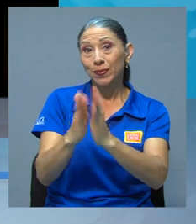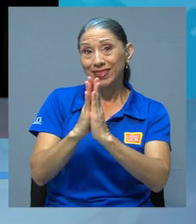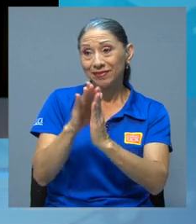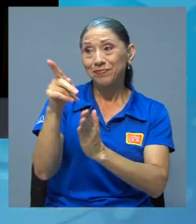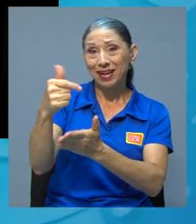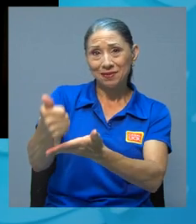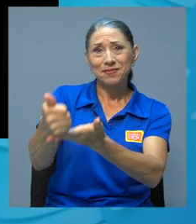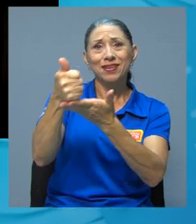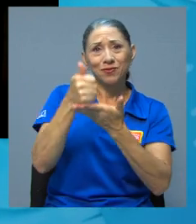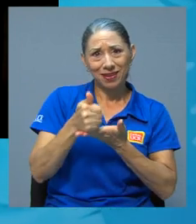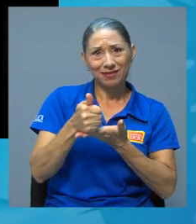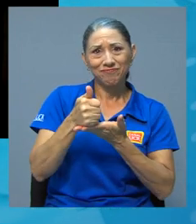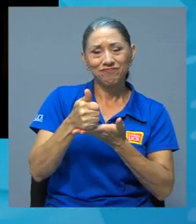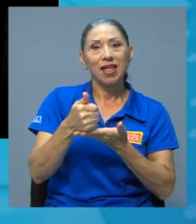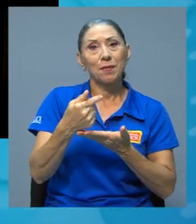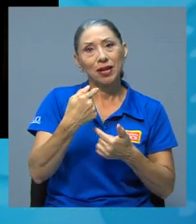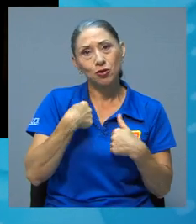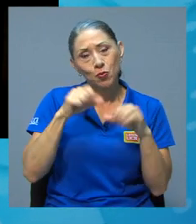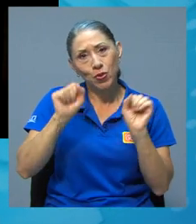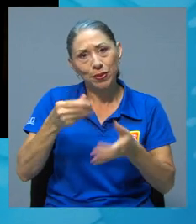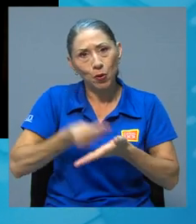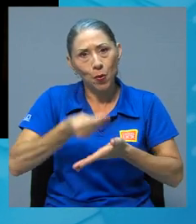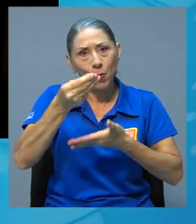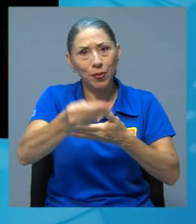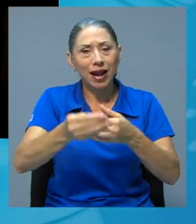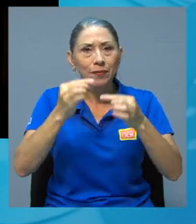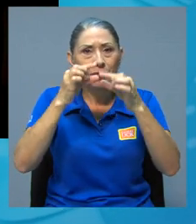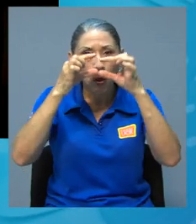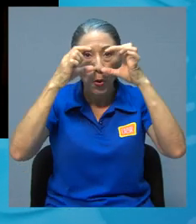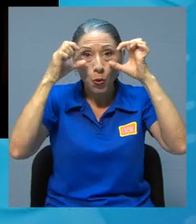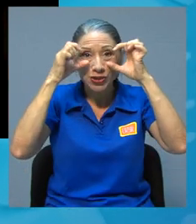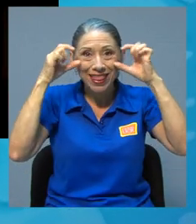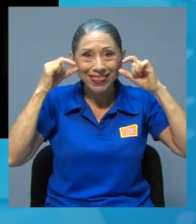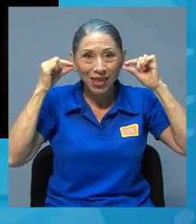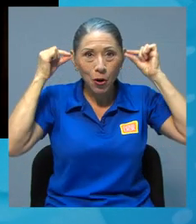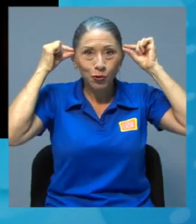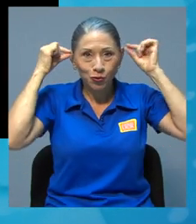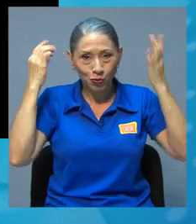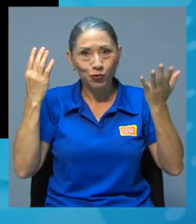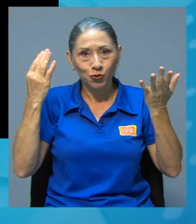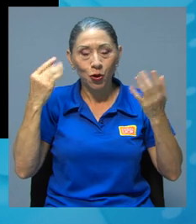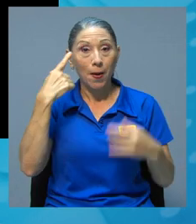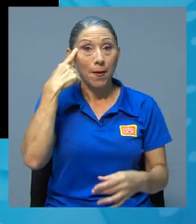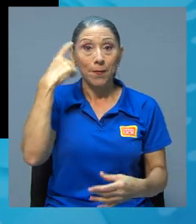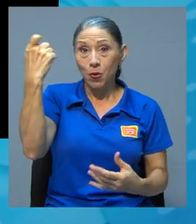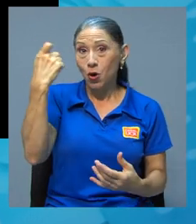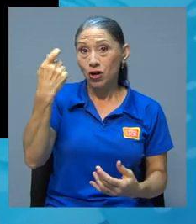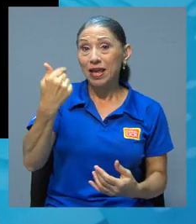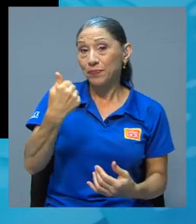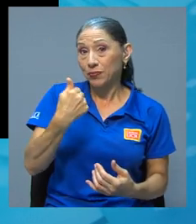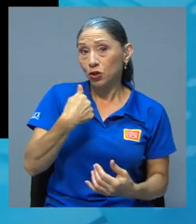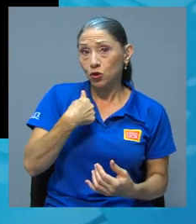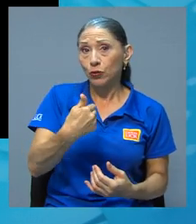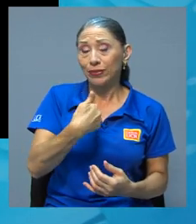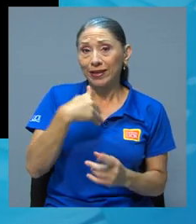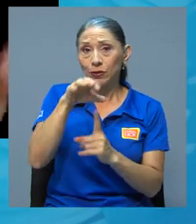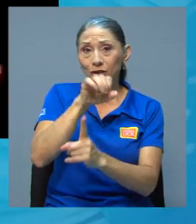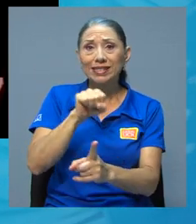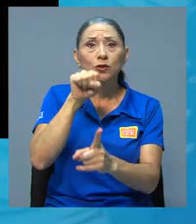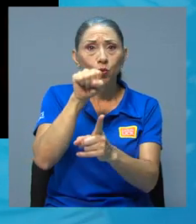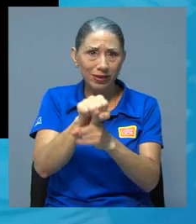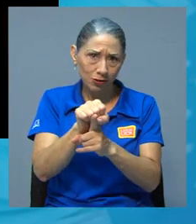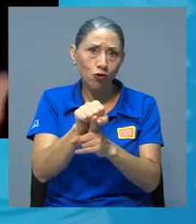ayudaran a comprar unos anteojos, unos lentes, porque yo tengo una